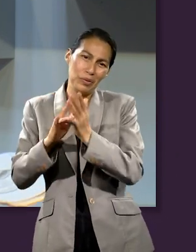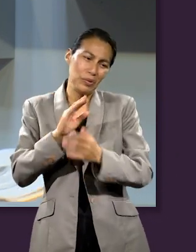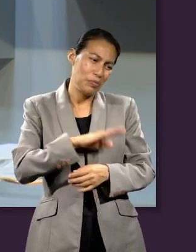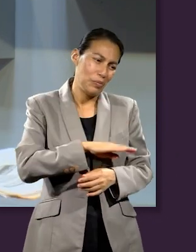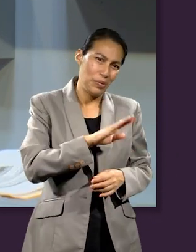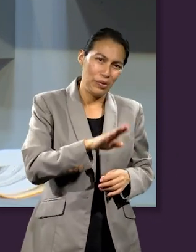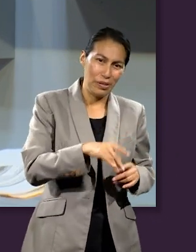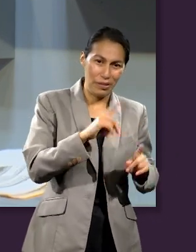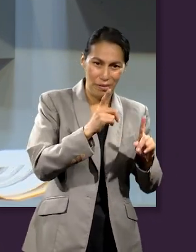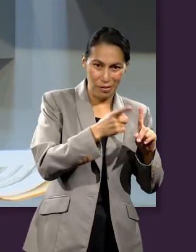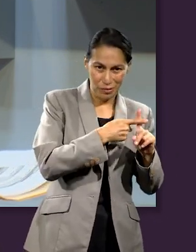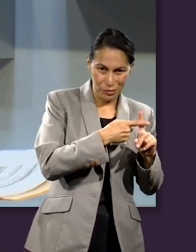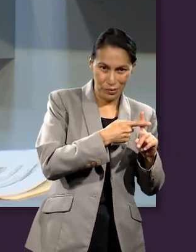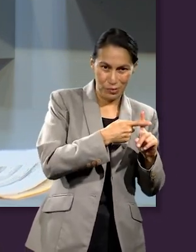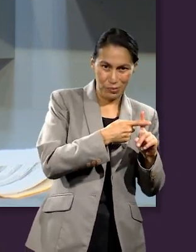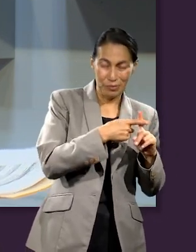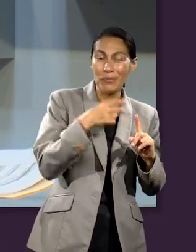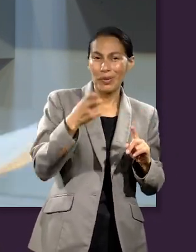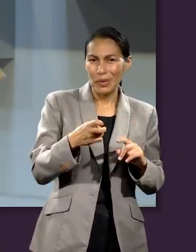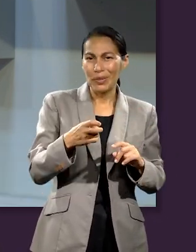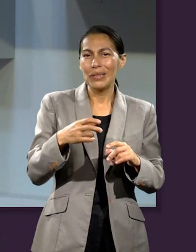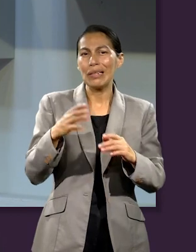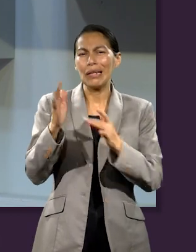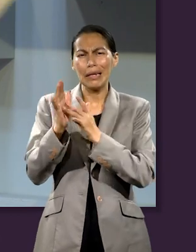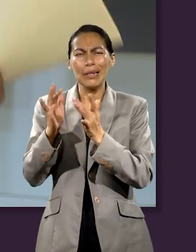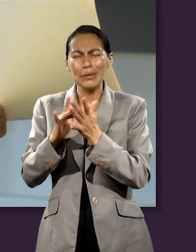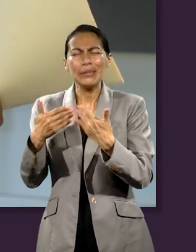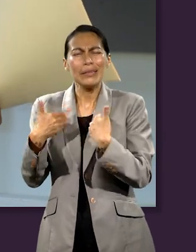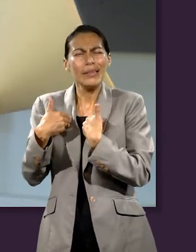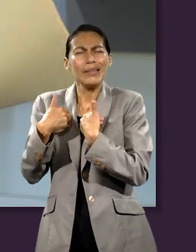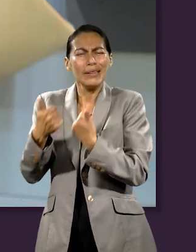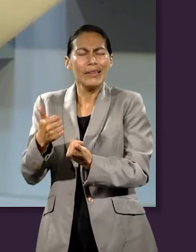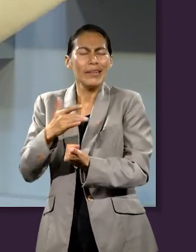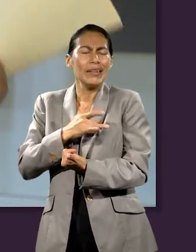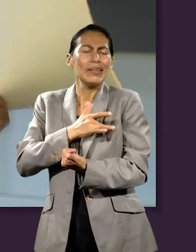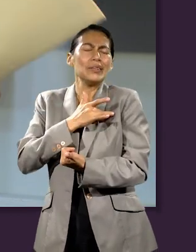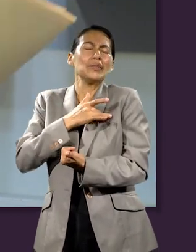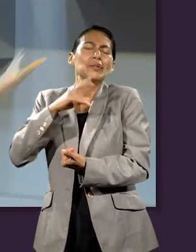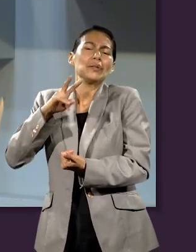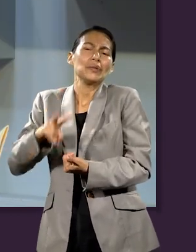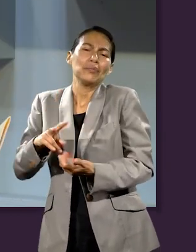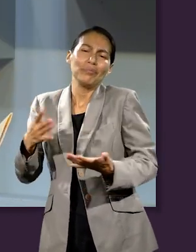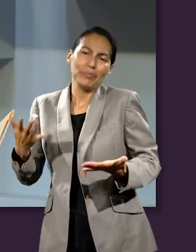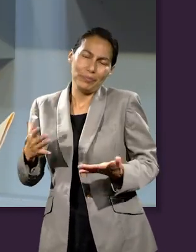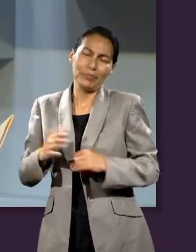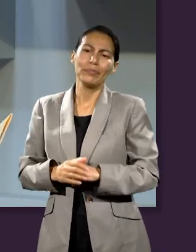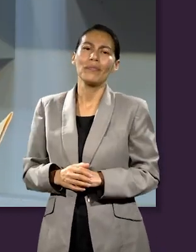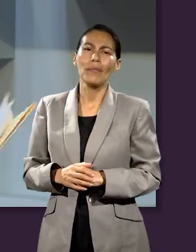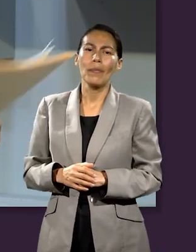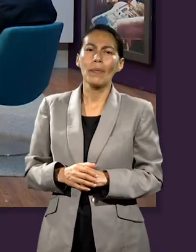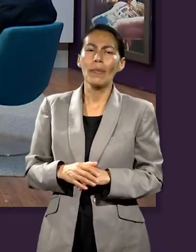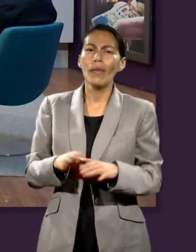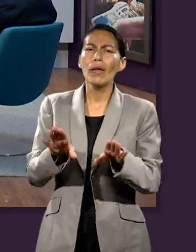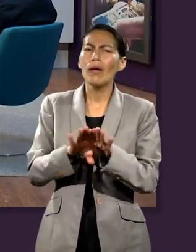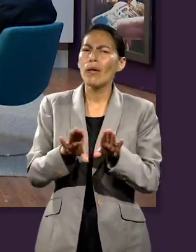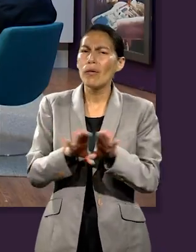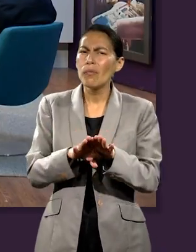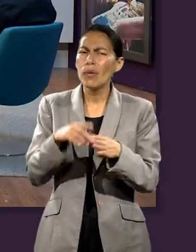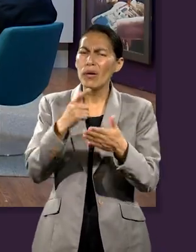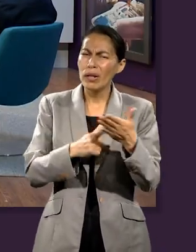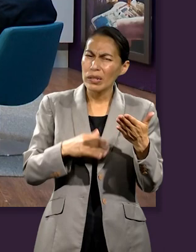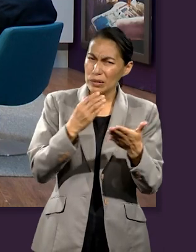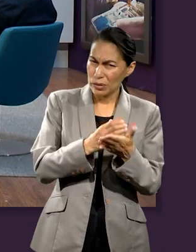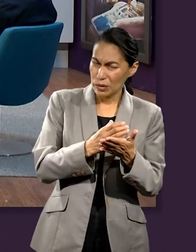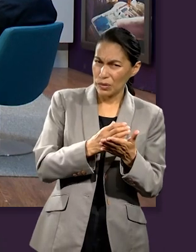lo vio con desprecio, pero Jesús entiende verdaderamente la dimensión de nuestras ofrendas. Frase de